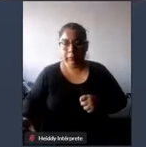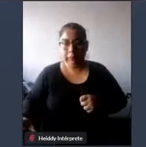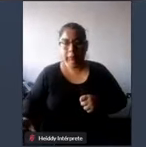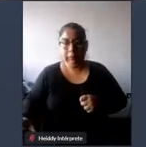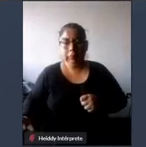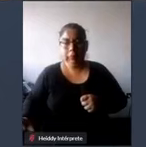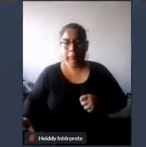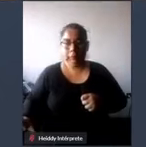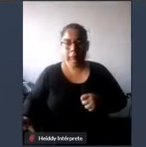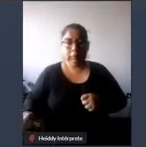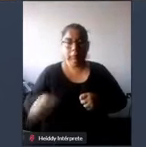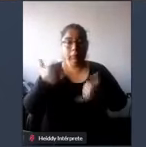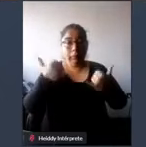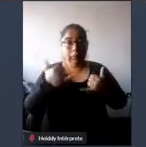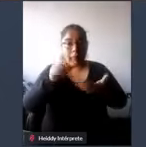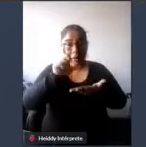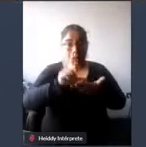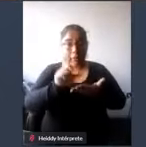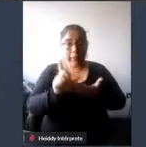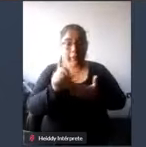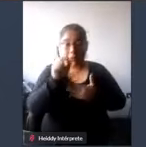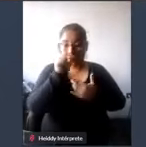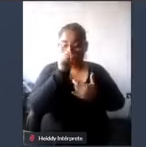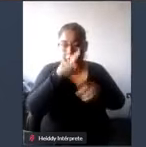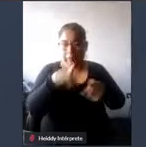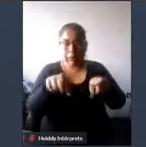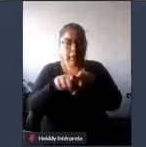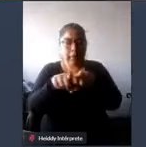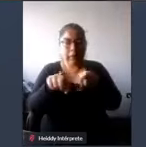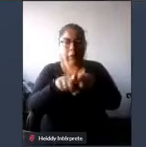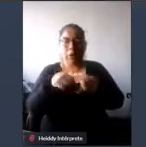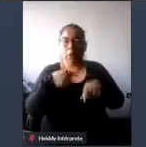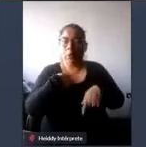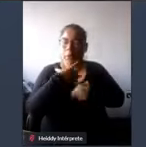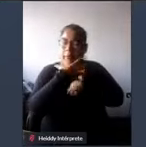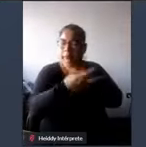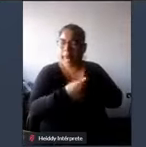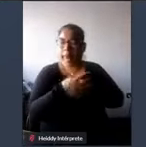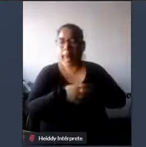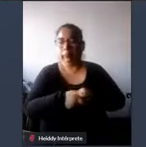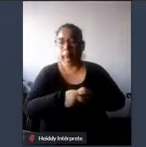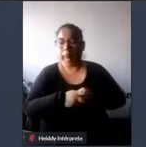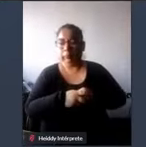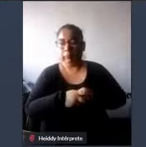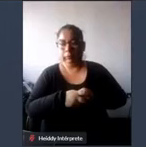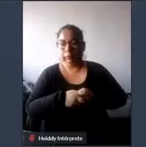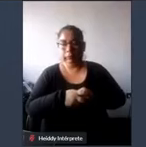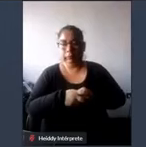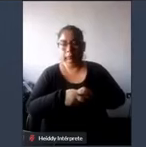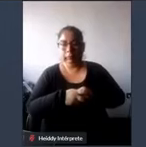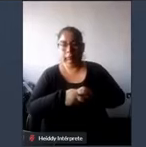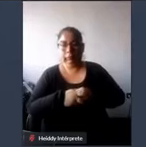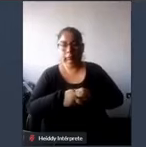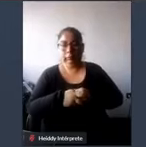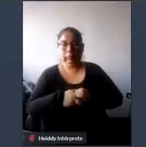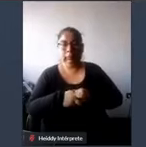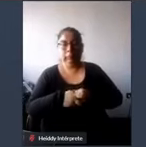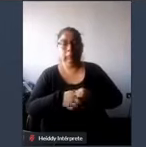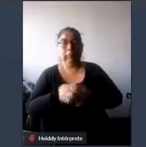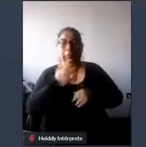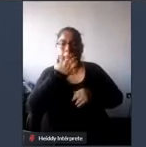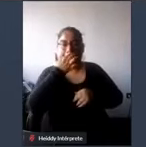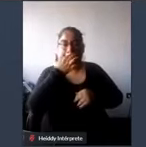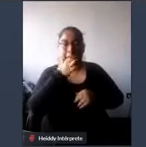en la ciudad de Lima que les pasa exactamente lo mismo ¿no? siempre me contestan si